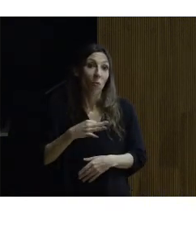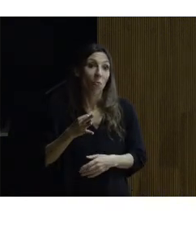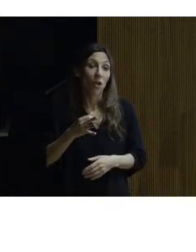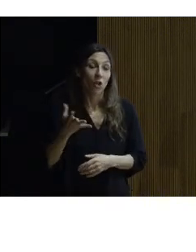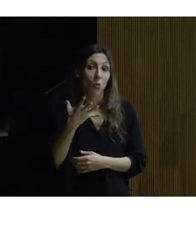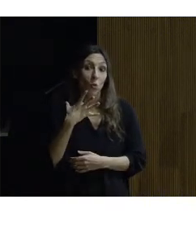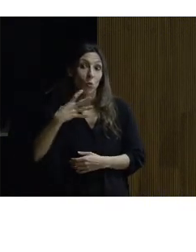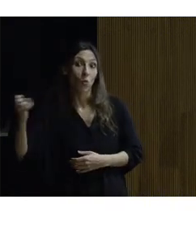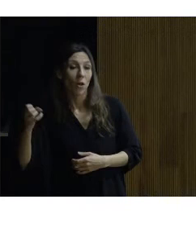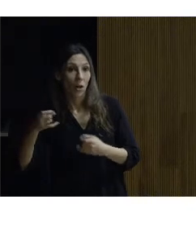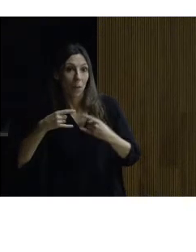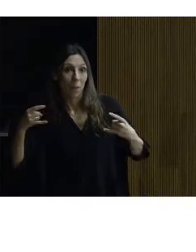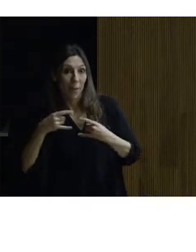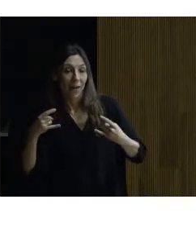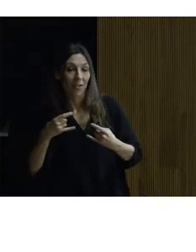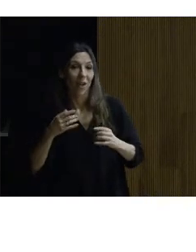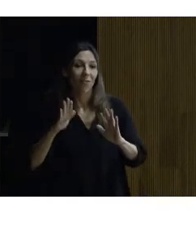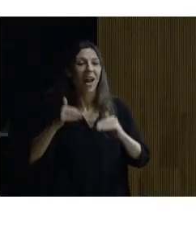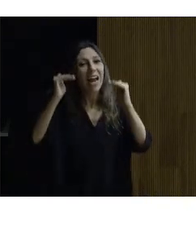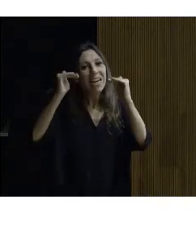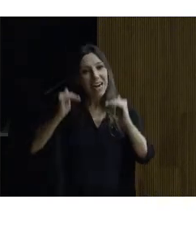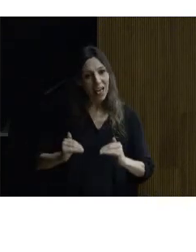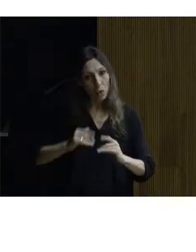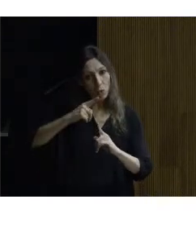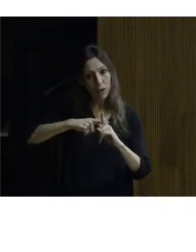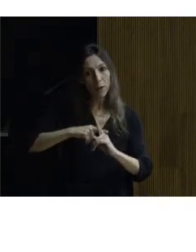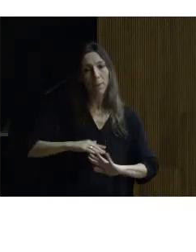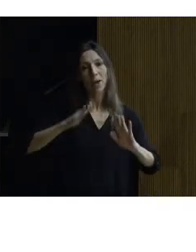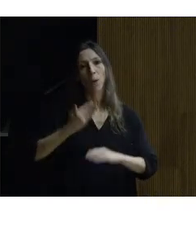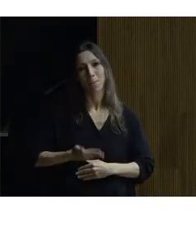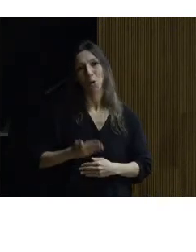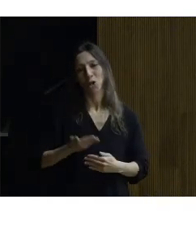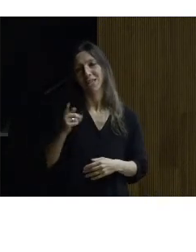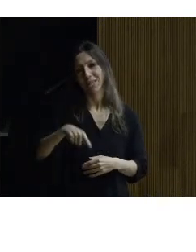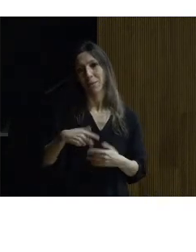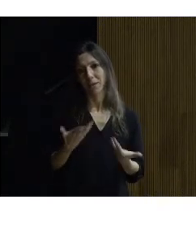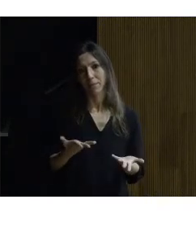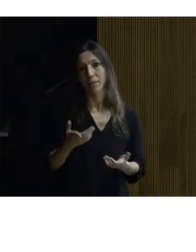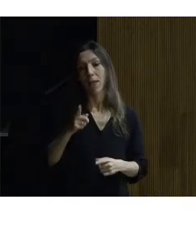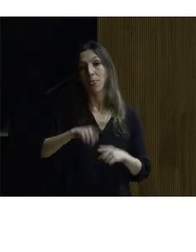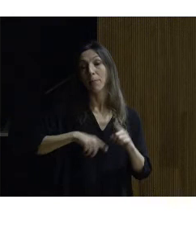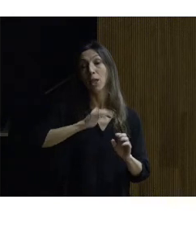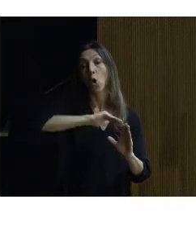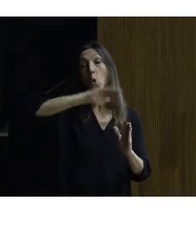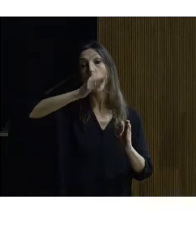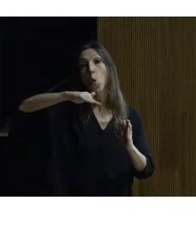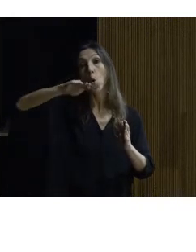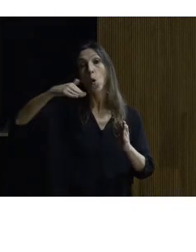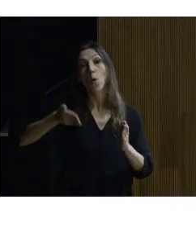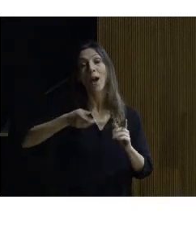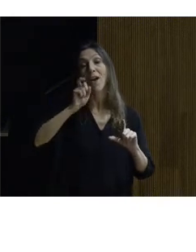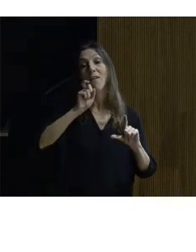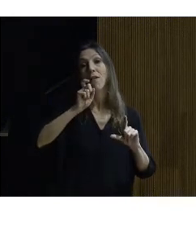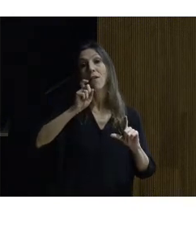magnético reduce el nivel pero también es importante la curva de respuesta de frecuencia del audio la